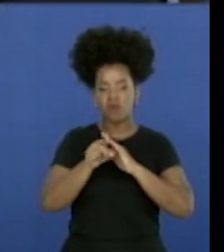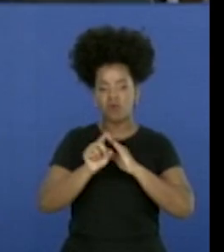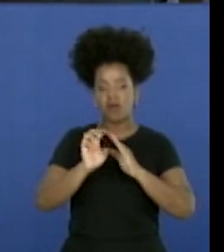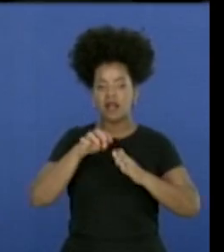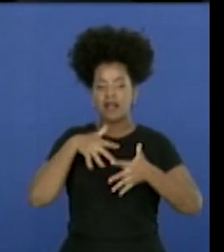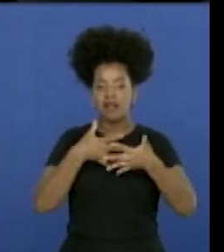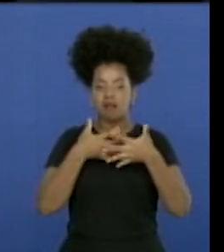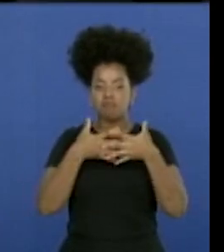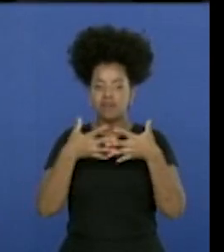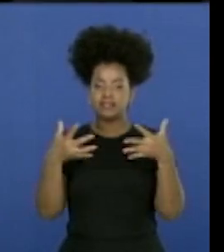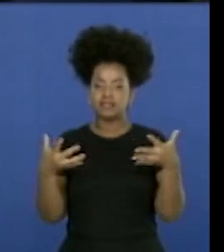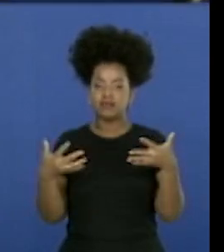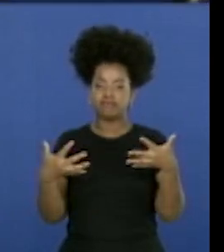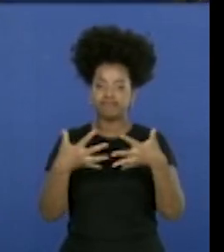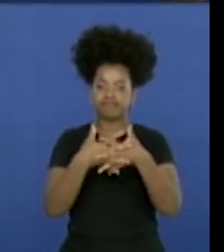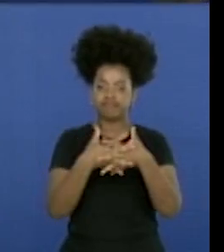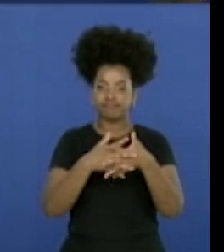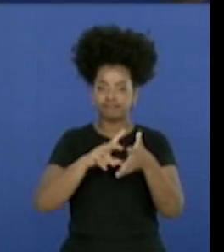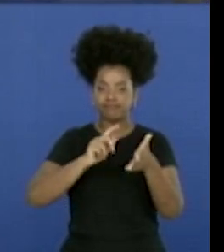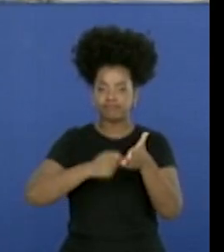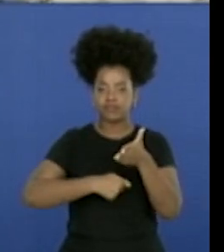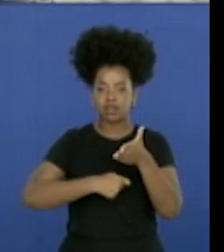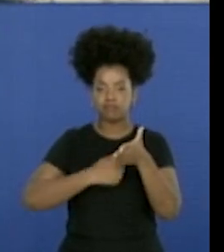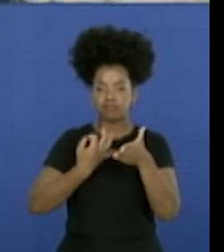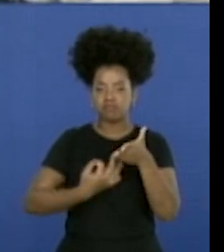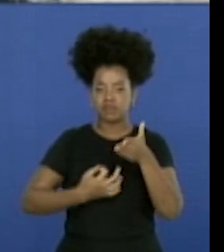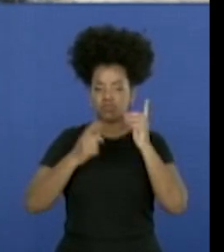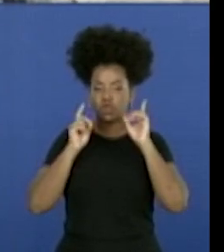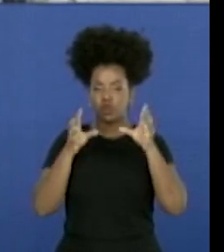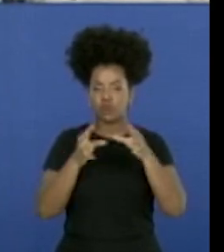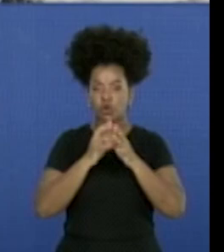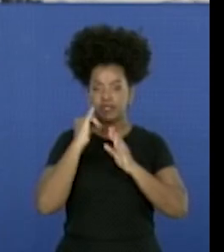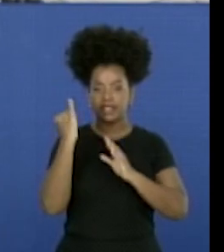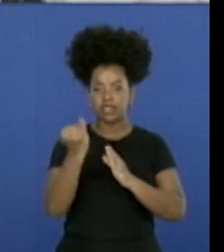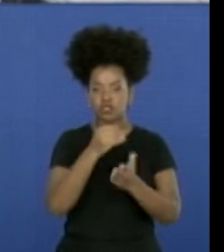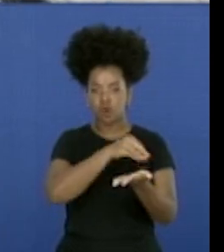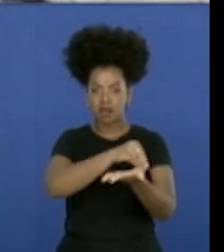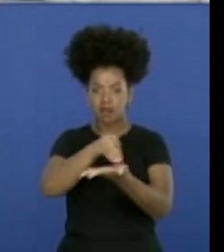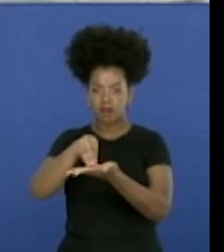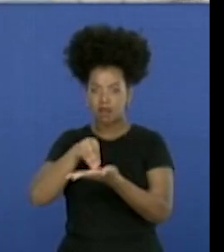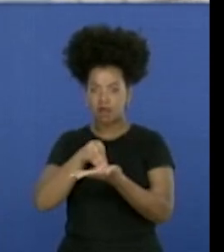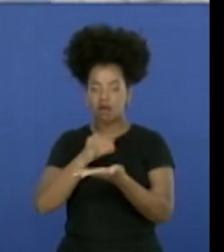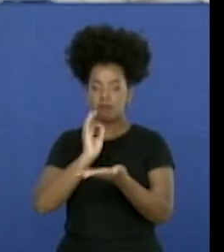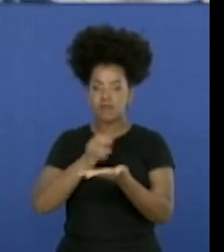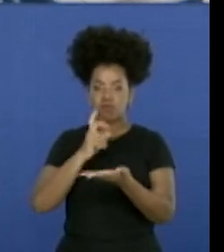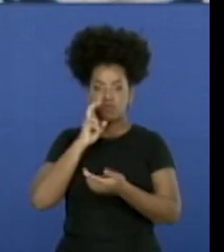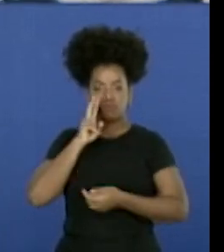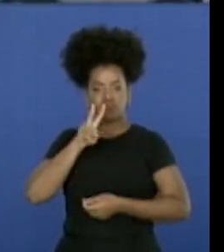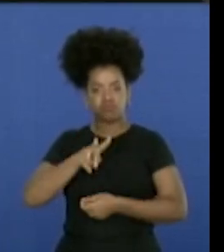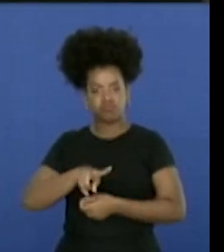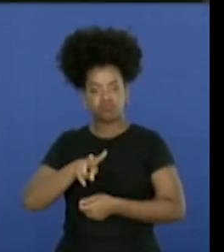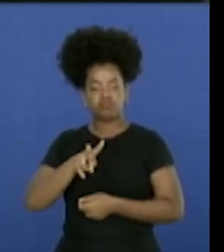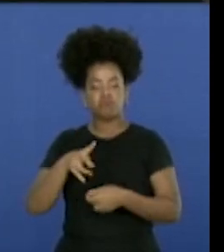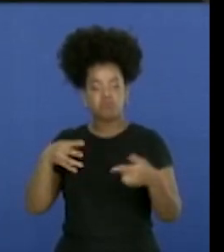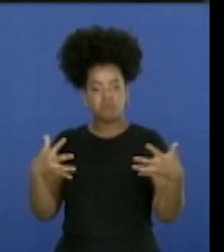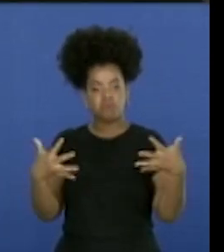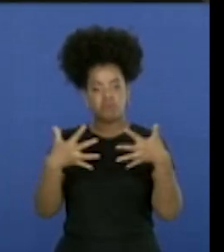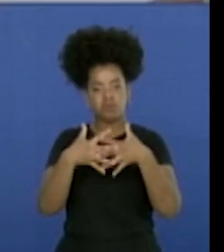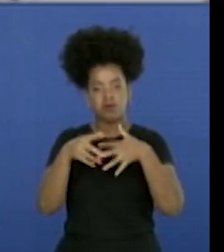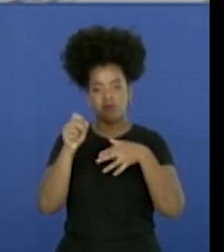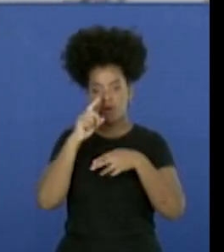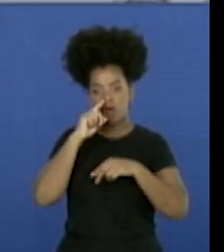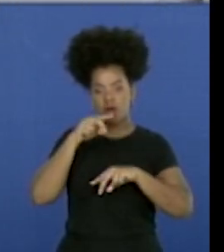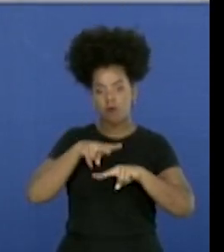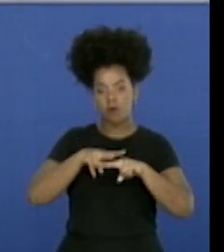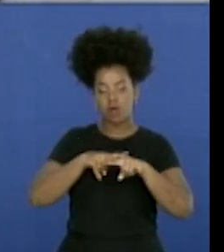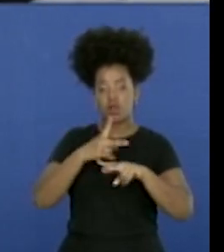AEI Cuba Rus en el marco de la Cuarta Convención y Exposición Internacional Cuba Industria 2024, recién finalizada en La Habana.